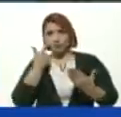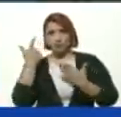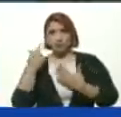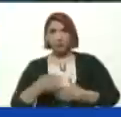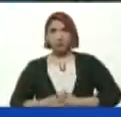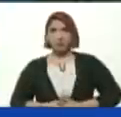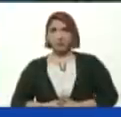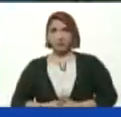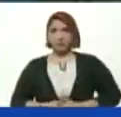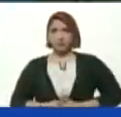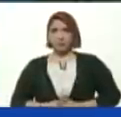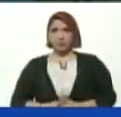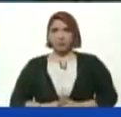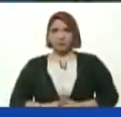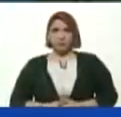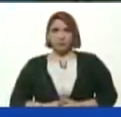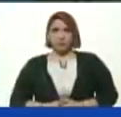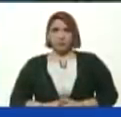Centro